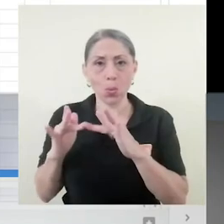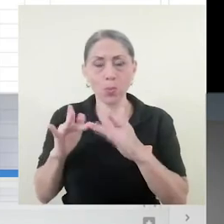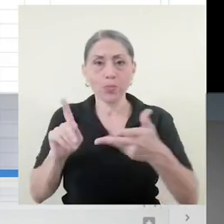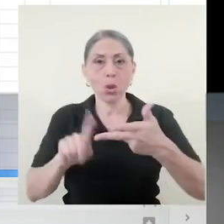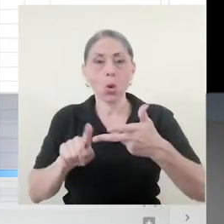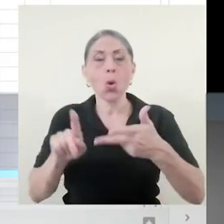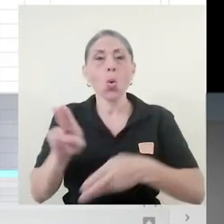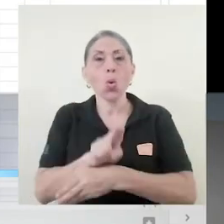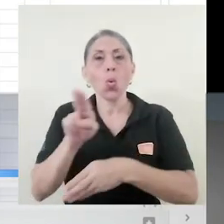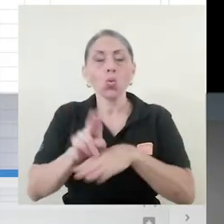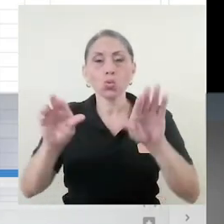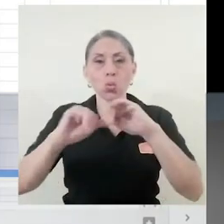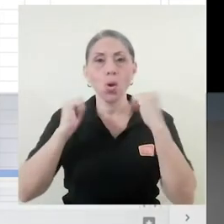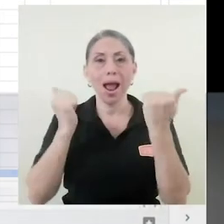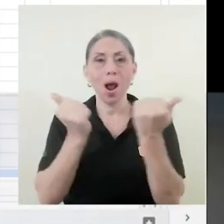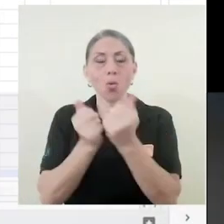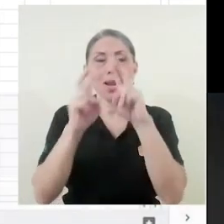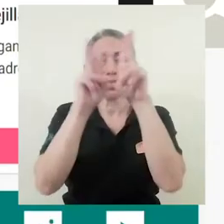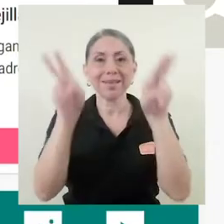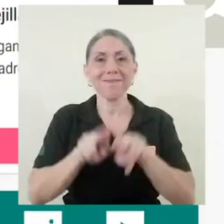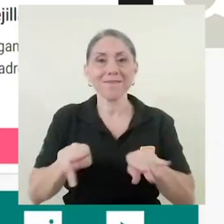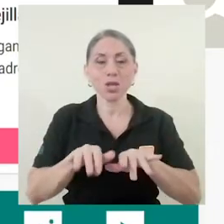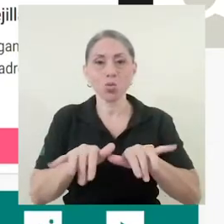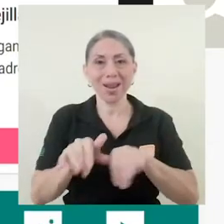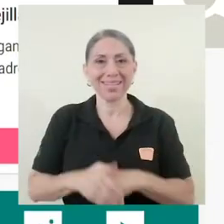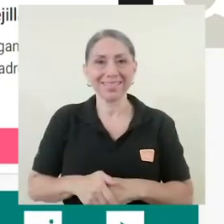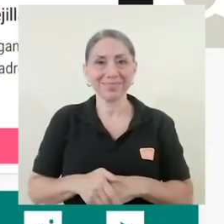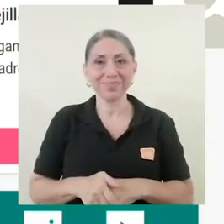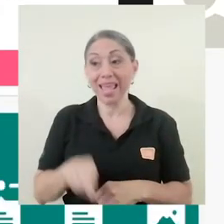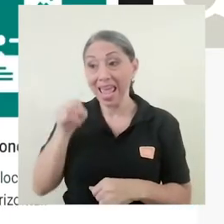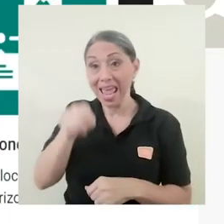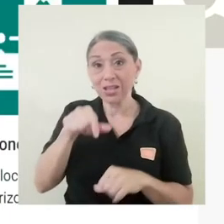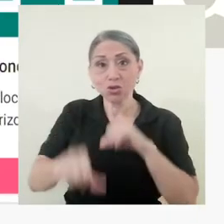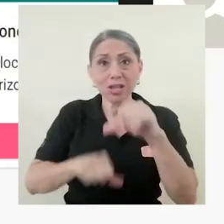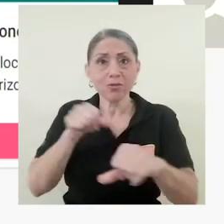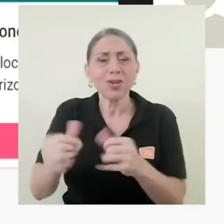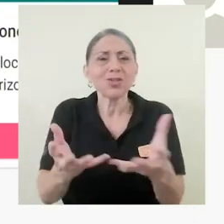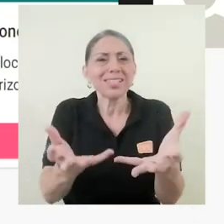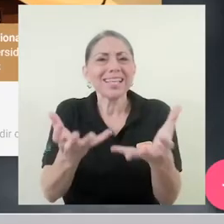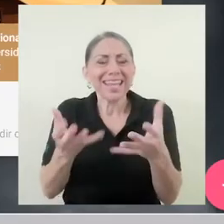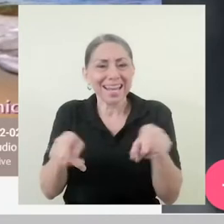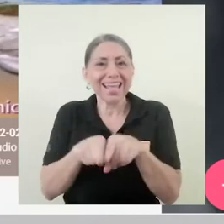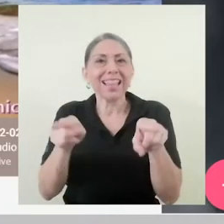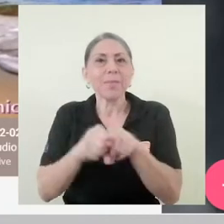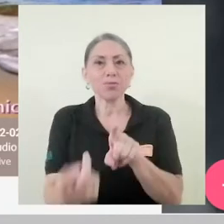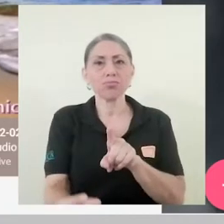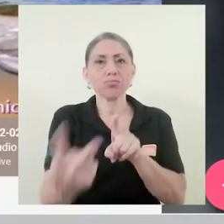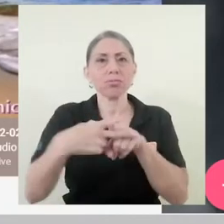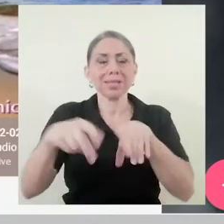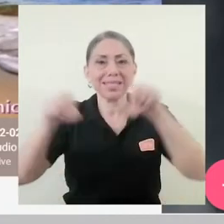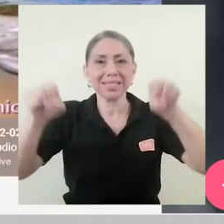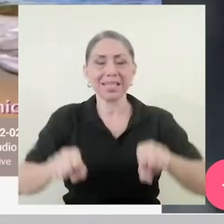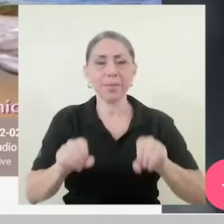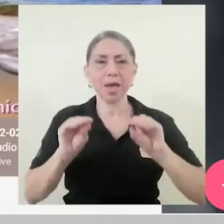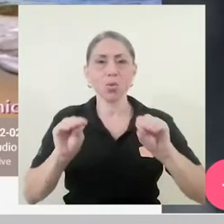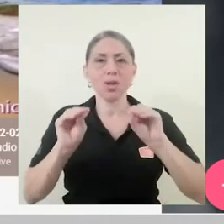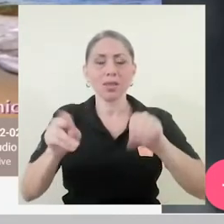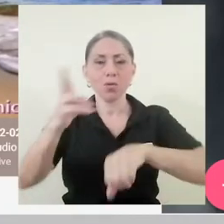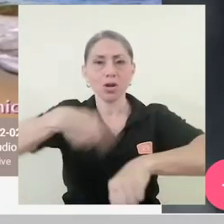uso de las aulas virtuales. Incluso, se está previendo que estos esfuerzos lleguen al Sistema Educativo Nacional.